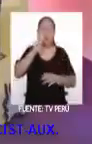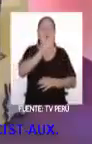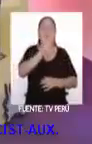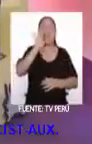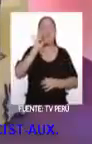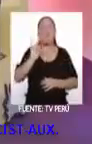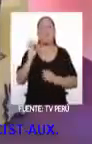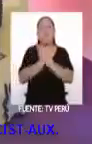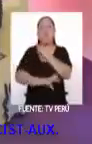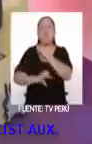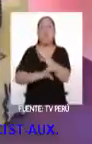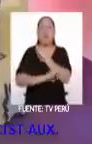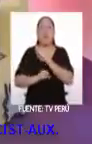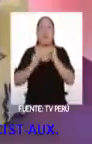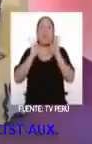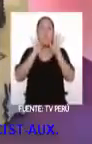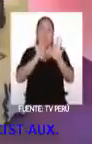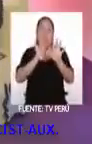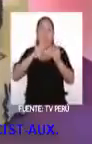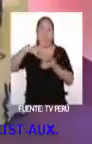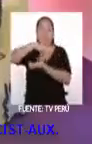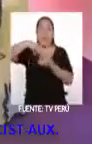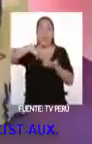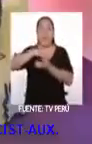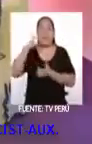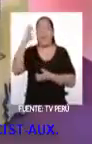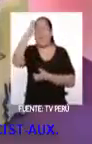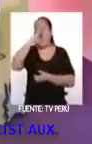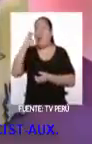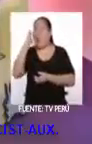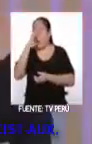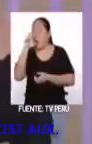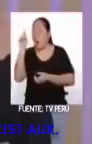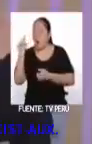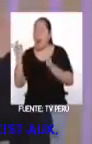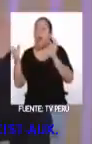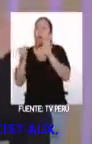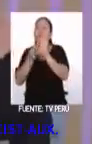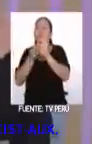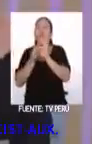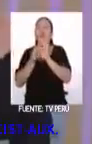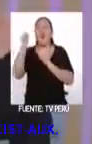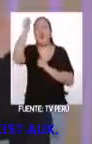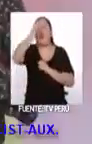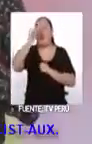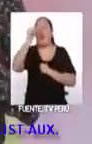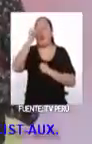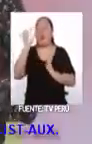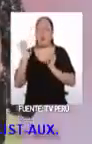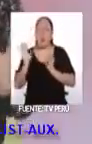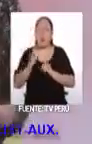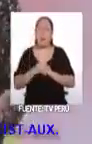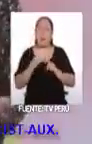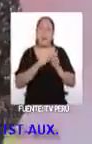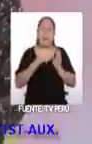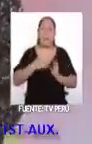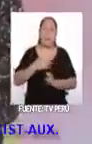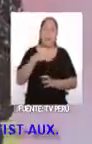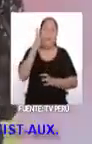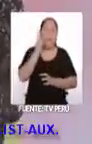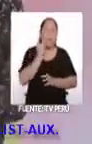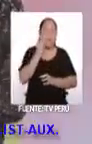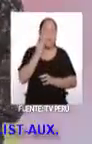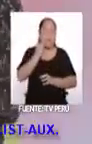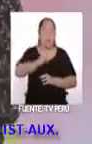países y 7 de ellos son euroasiáticos. Así que imagínense la diversidad que existe. Sin embargo, bajo mi experiencia